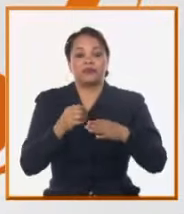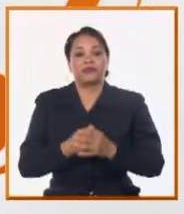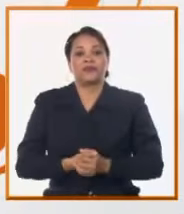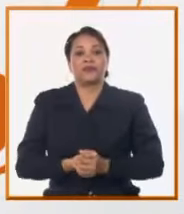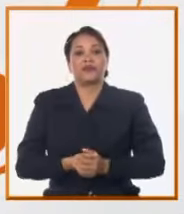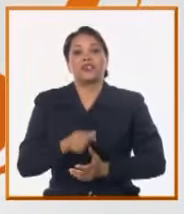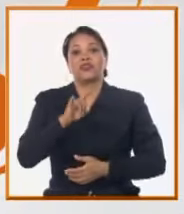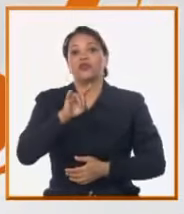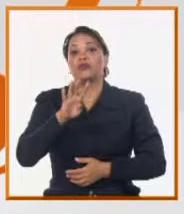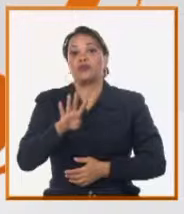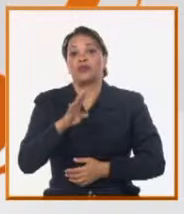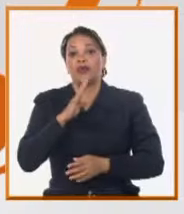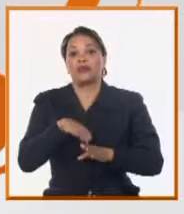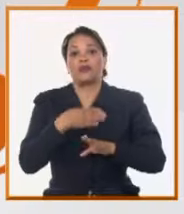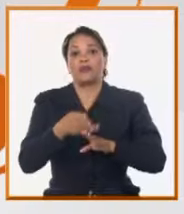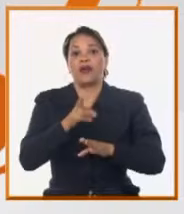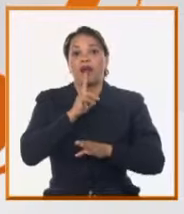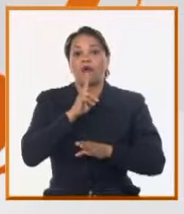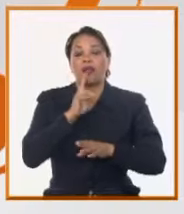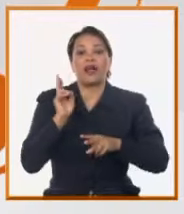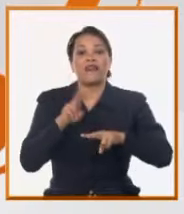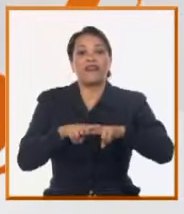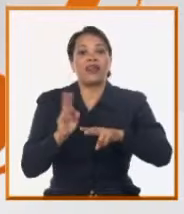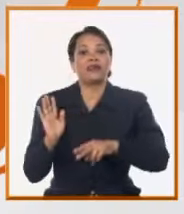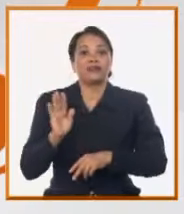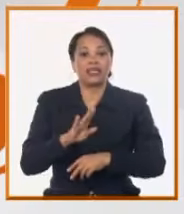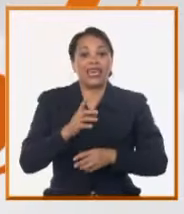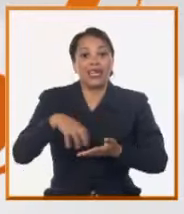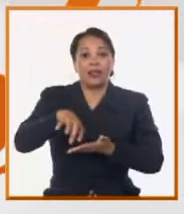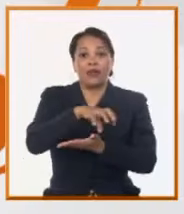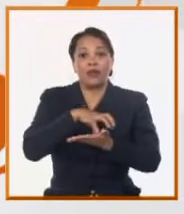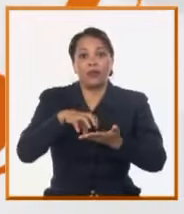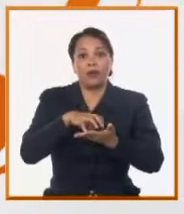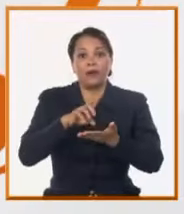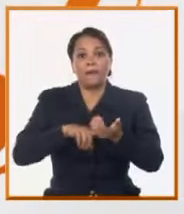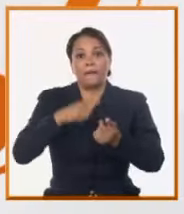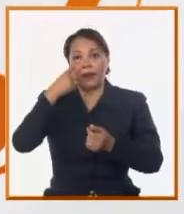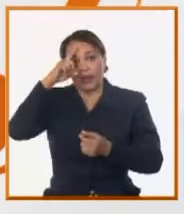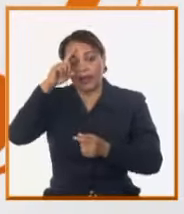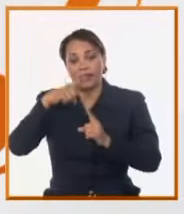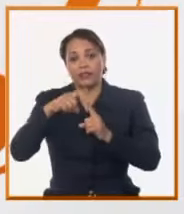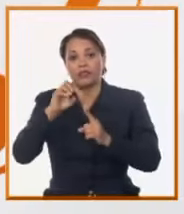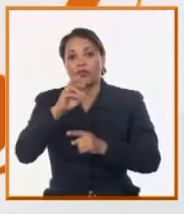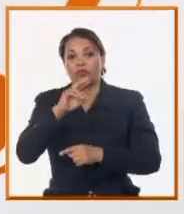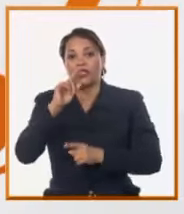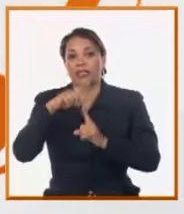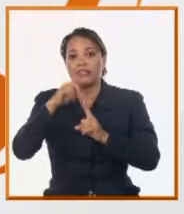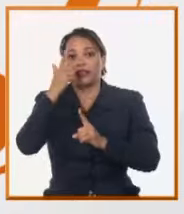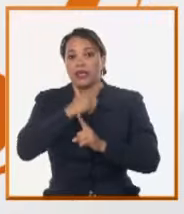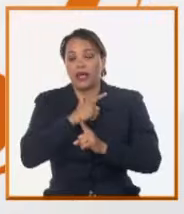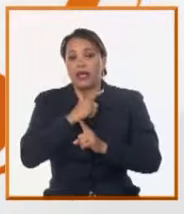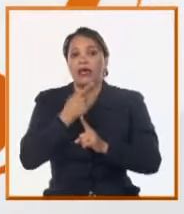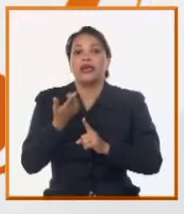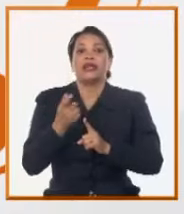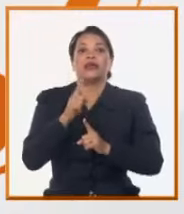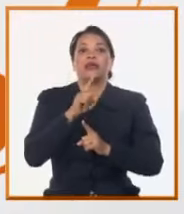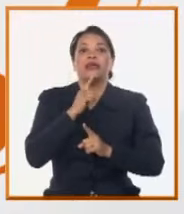94, después Aguas de la Bada. Este reparto que hizo Pastorita Núñez en un viaje a los 82